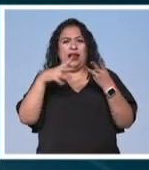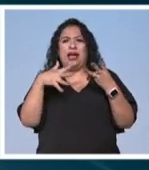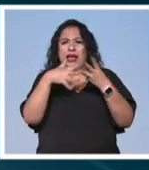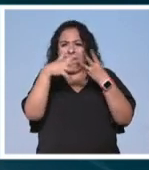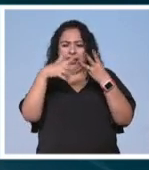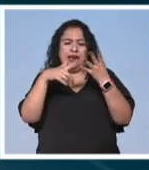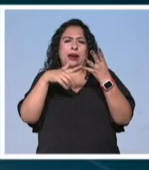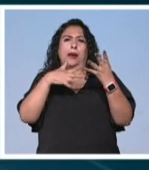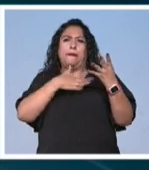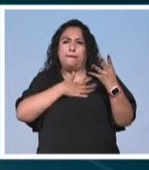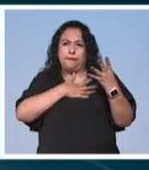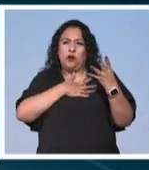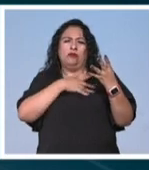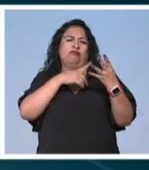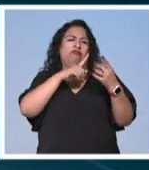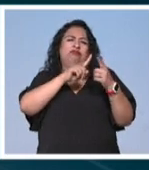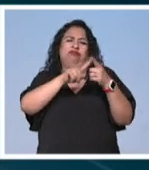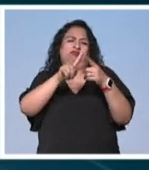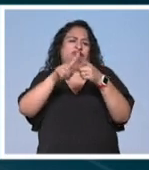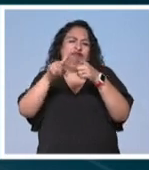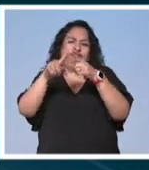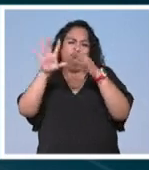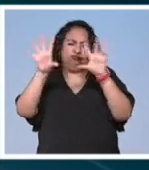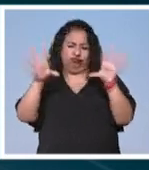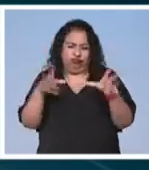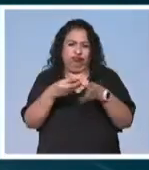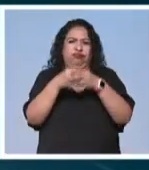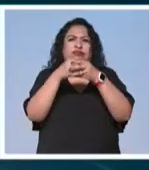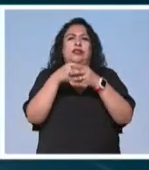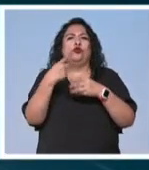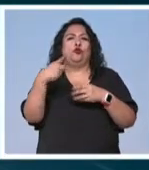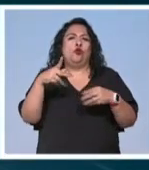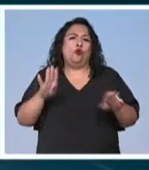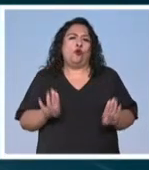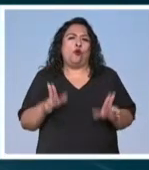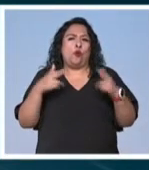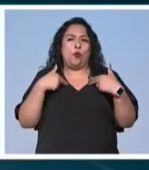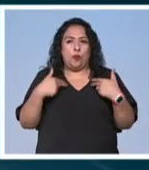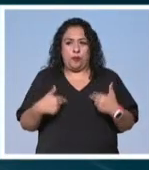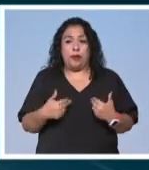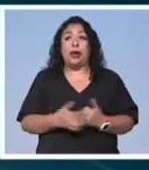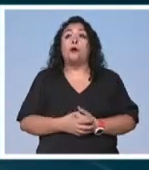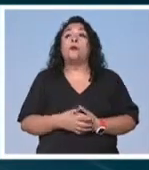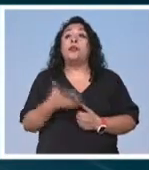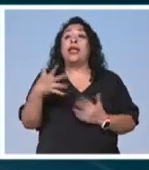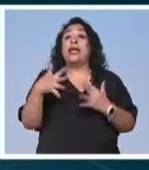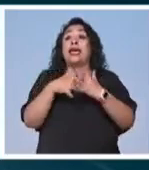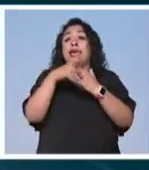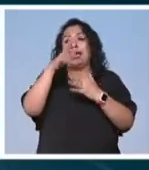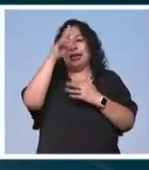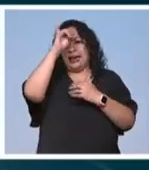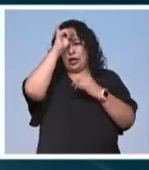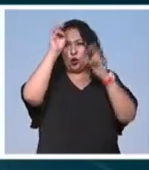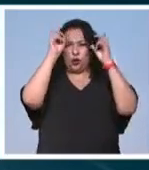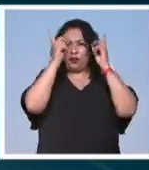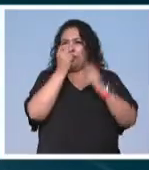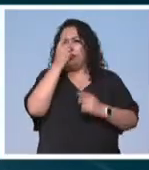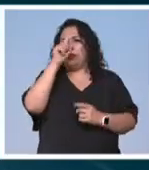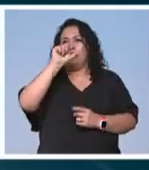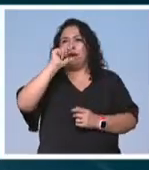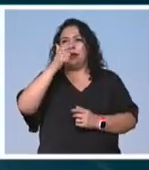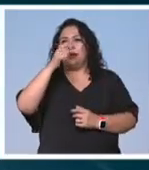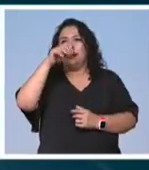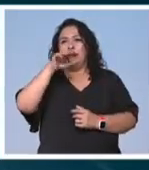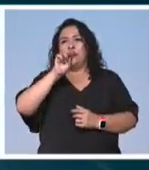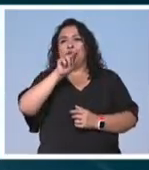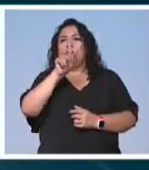el amor en fin todo este compendio del género humano la guerra del unicornio de angelina muñiz uberman